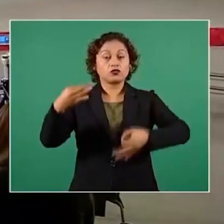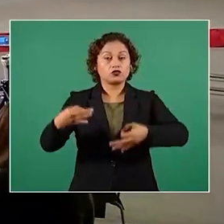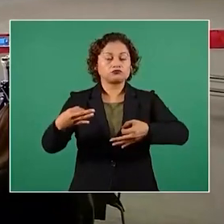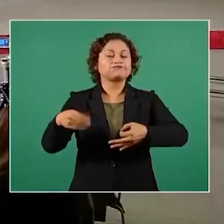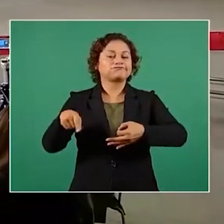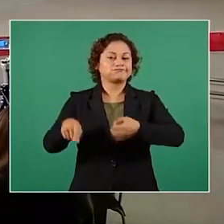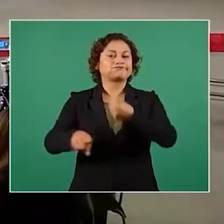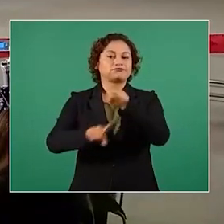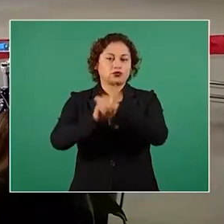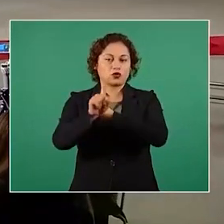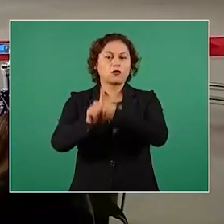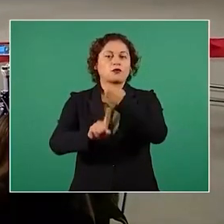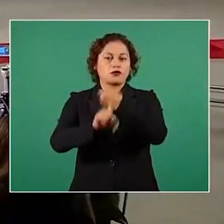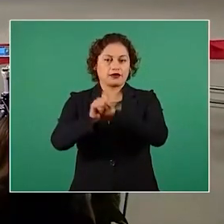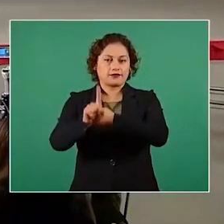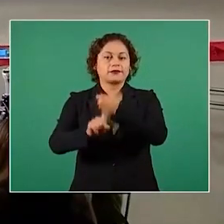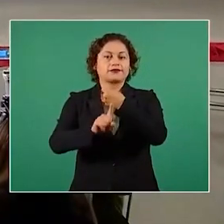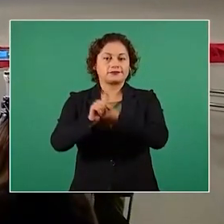institución